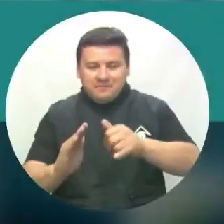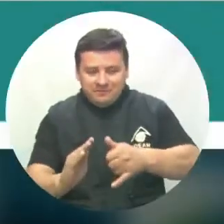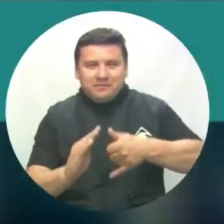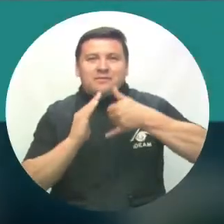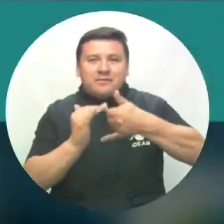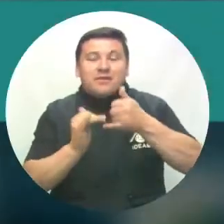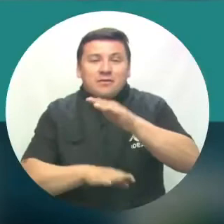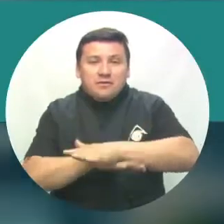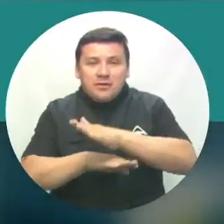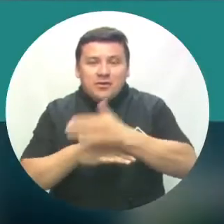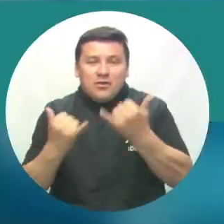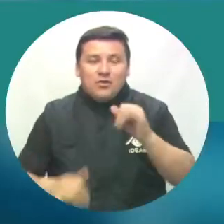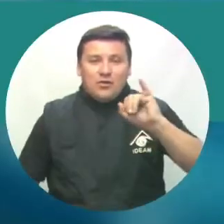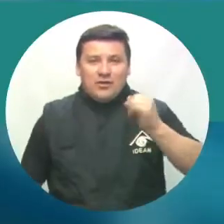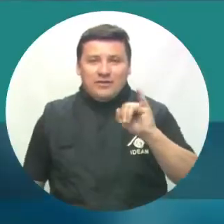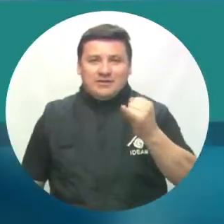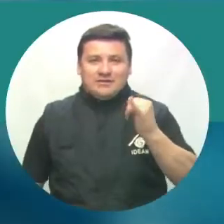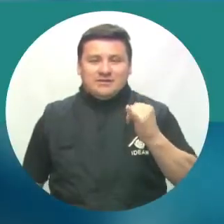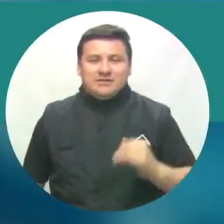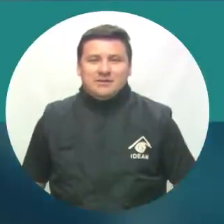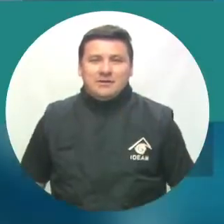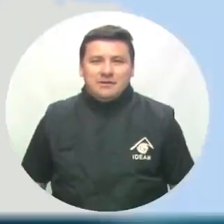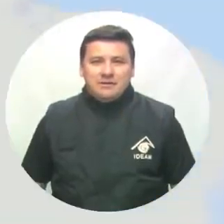de la tarde del jueves.